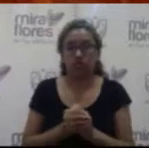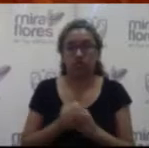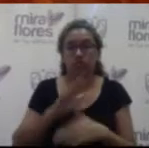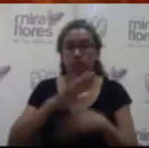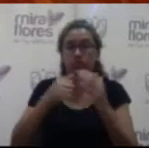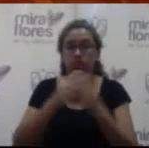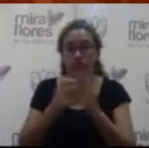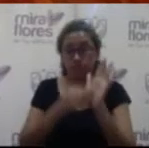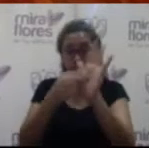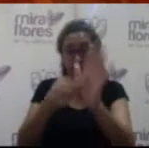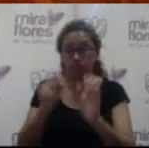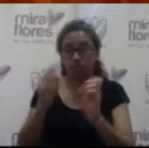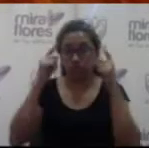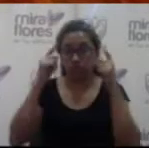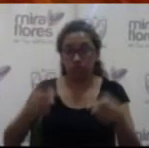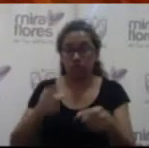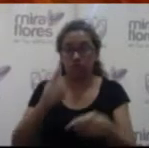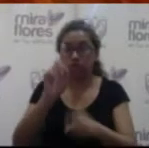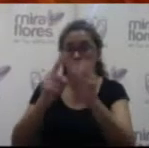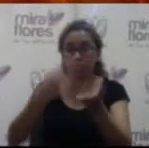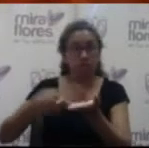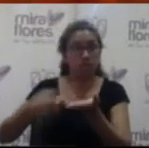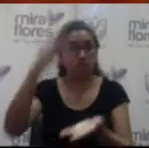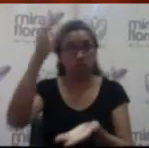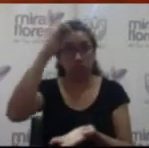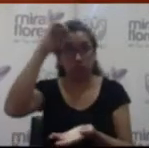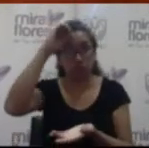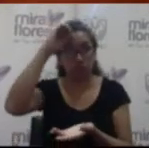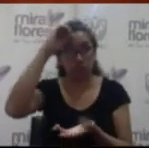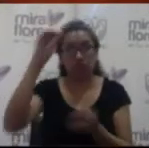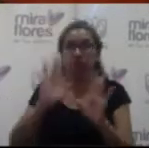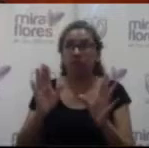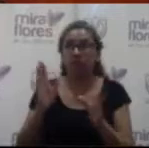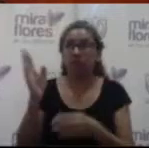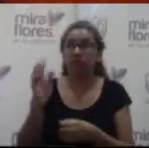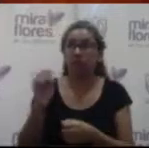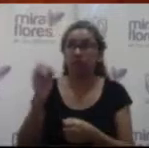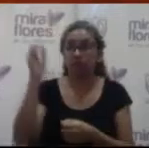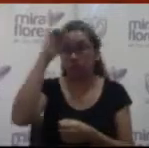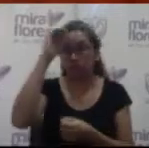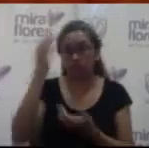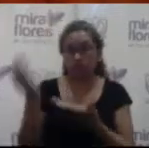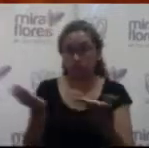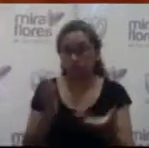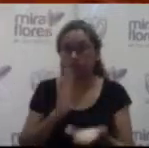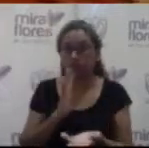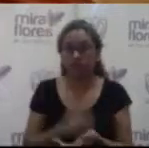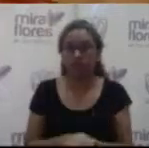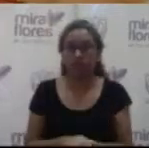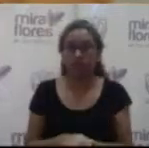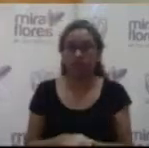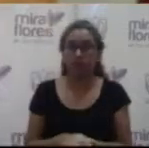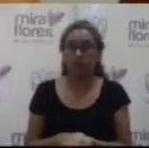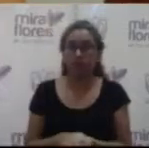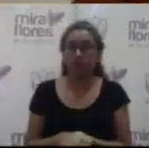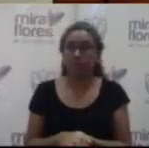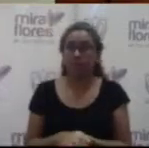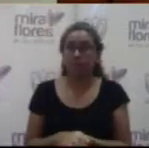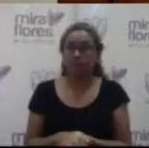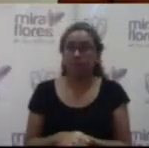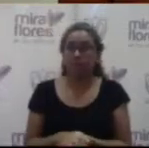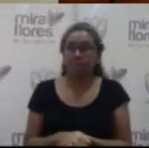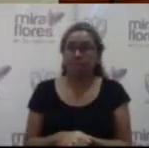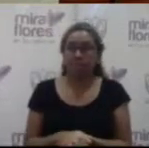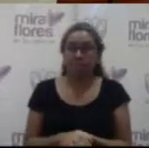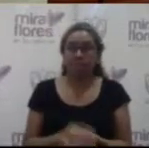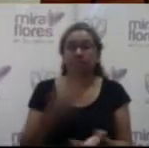expuestas en el presente acuerdo. Al debate, ofrezco el uso de la palabra. Señor Dalbertis, tiene usted el uso de la palabra. Gracias, señor alcalde.